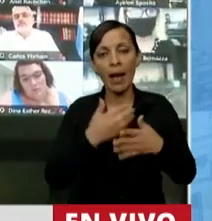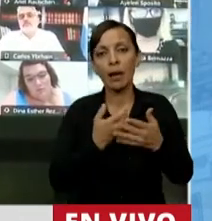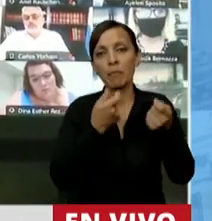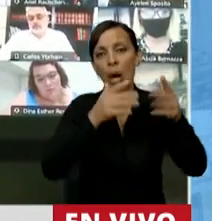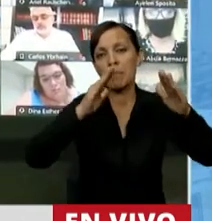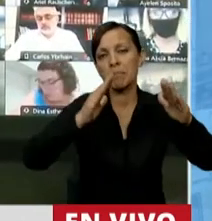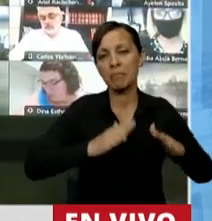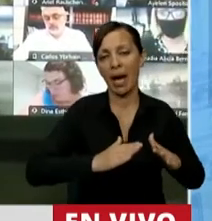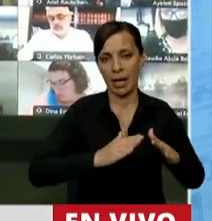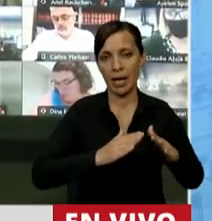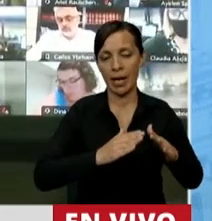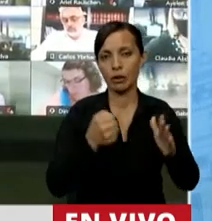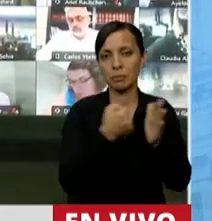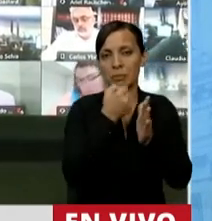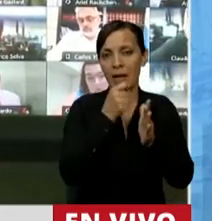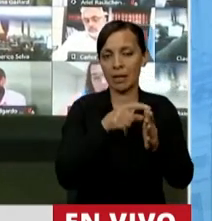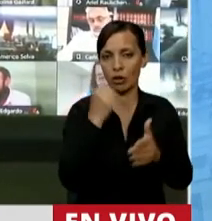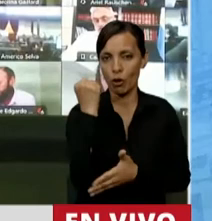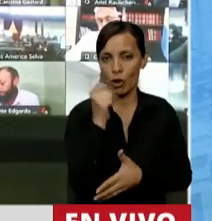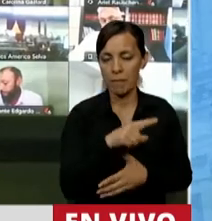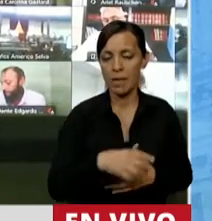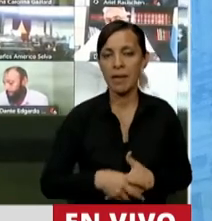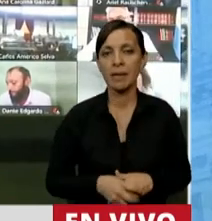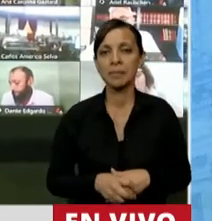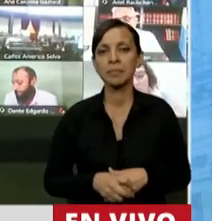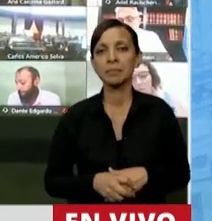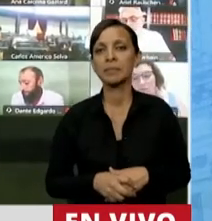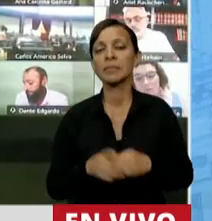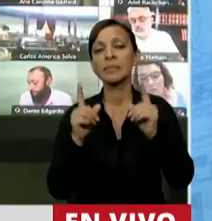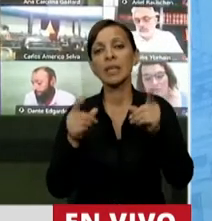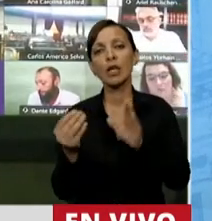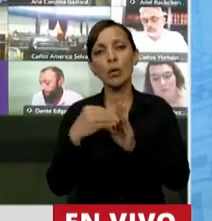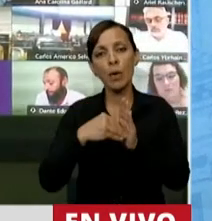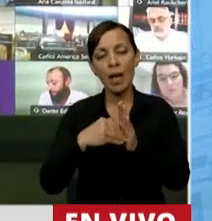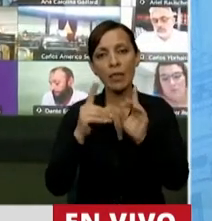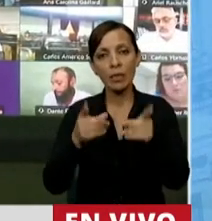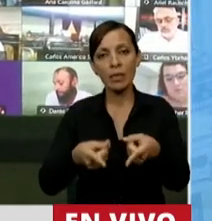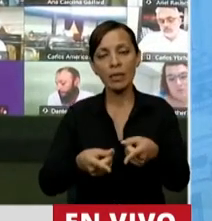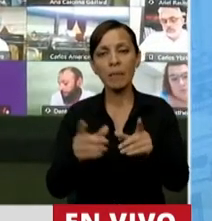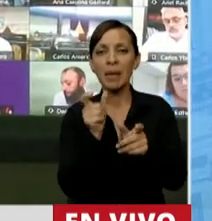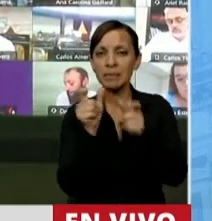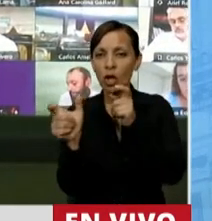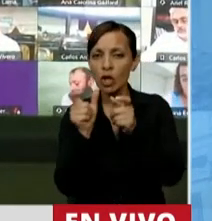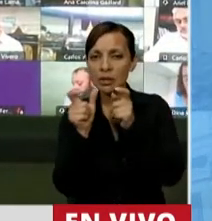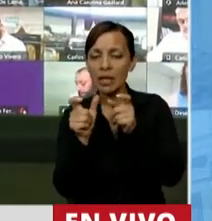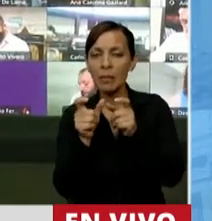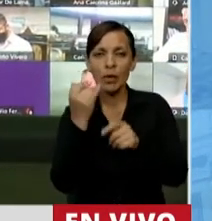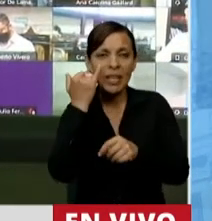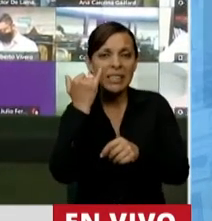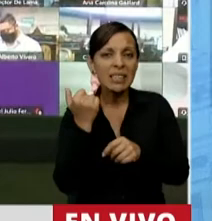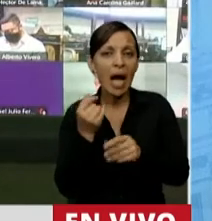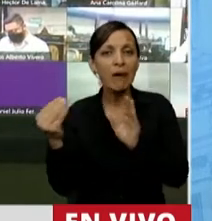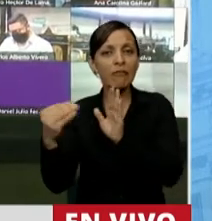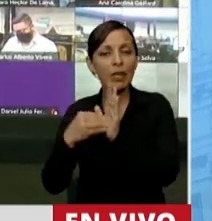esos efectos. Incorporando incluso no solamente los conceptos que establece y da el